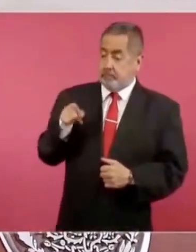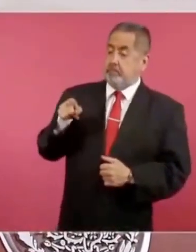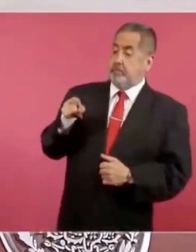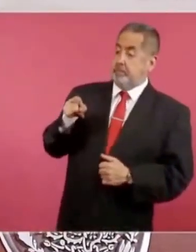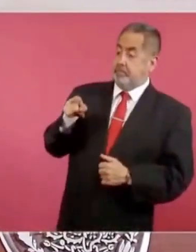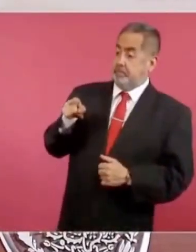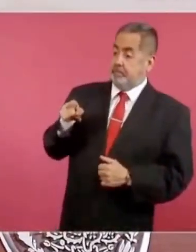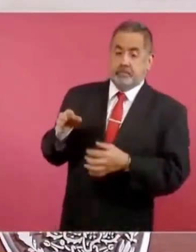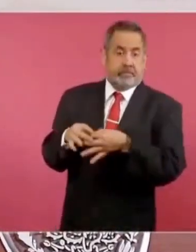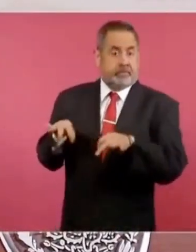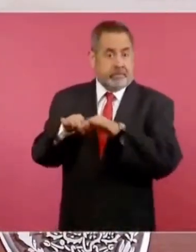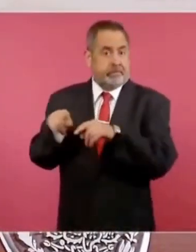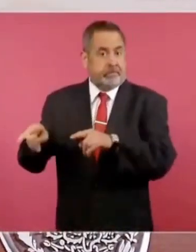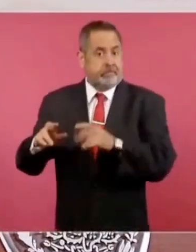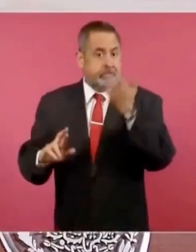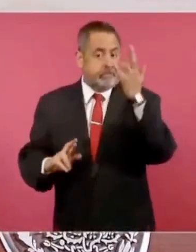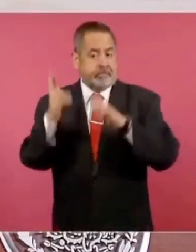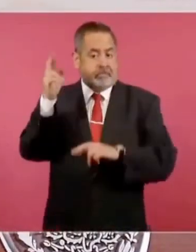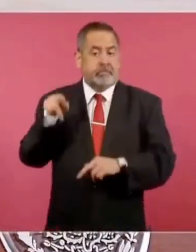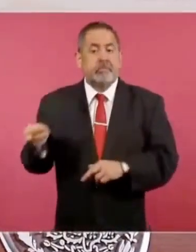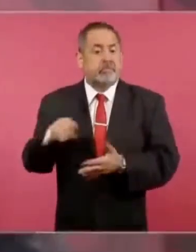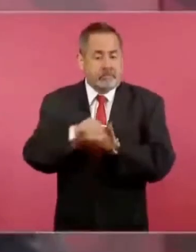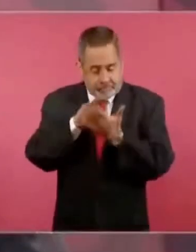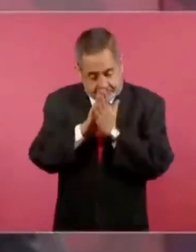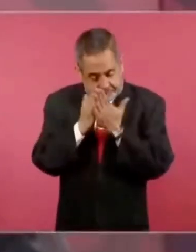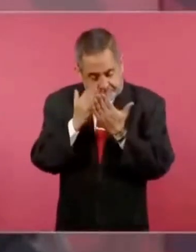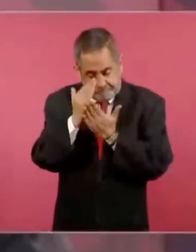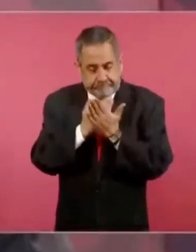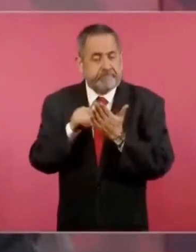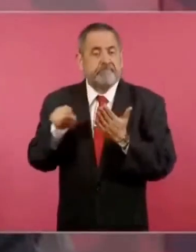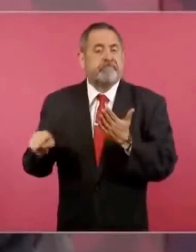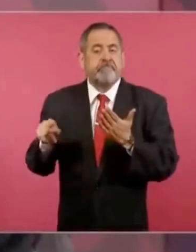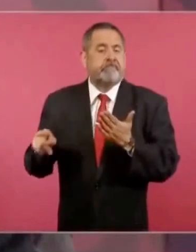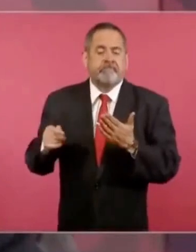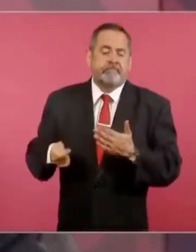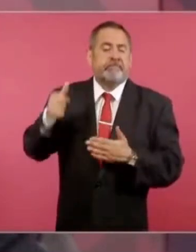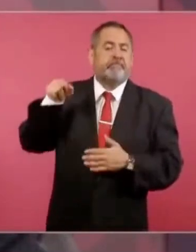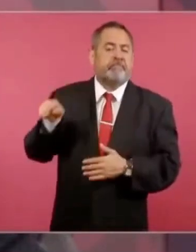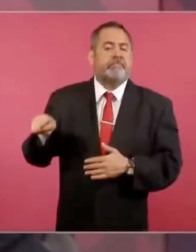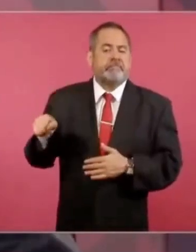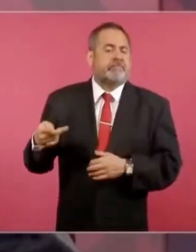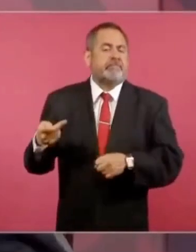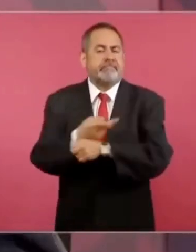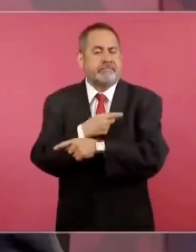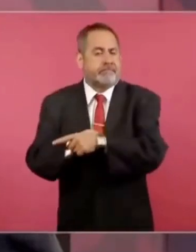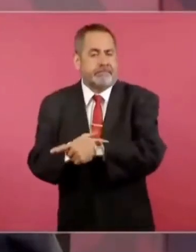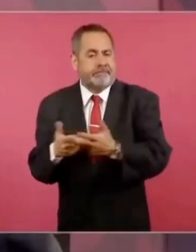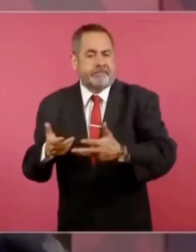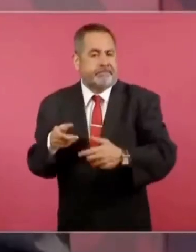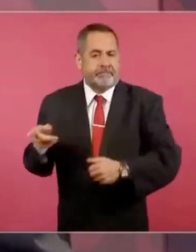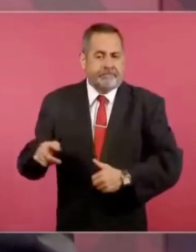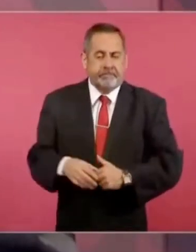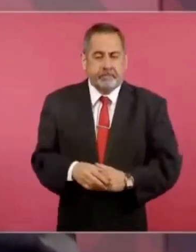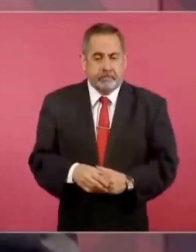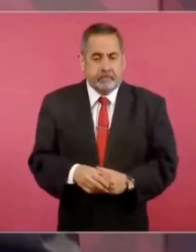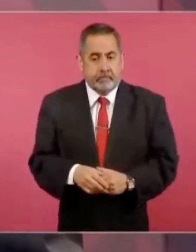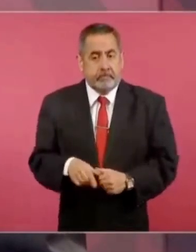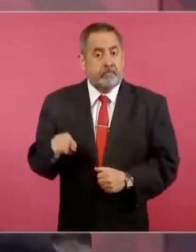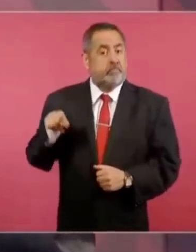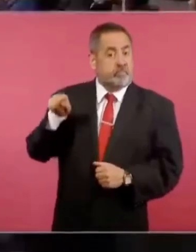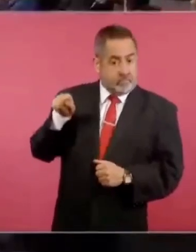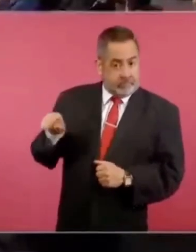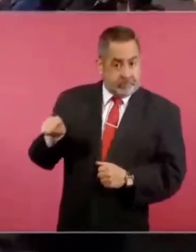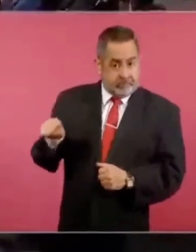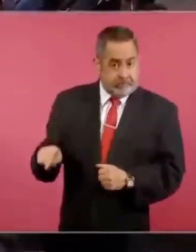en la Revolución se registra cuando secundó